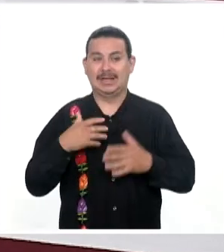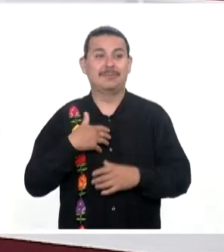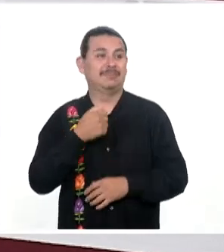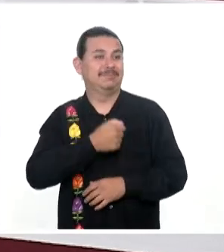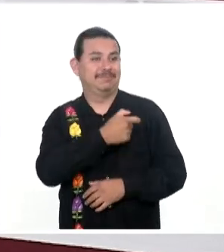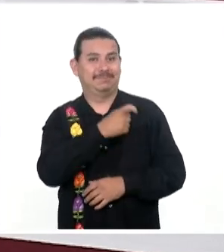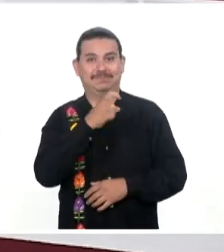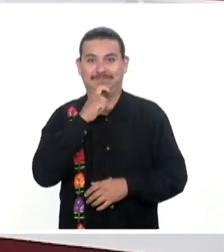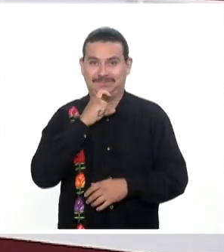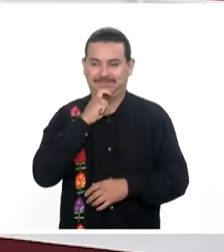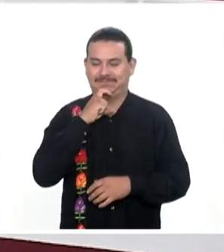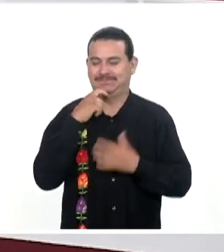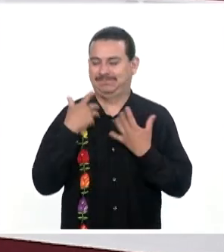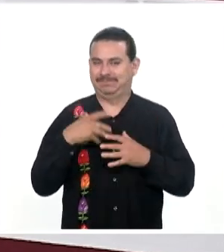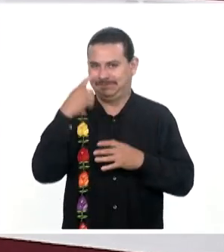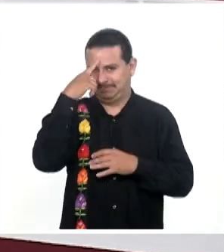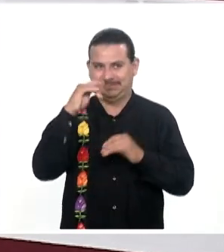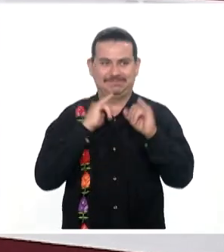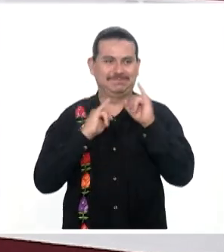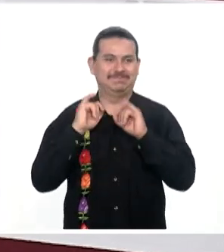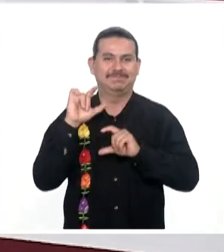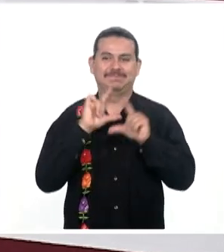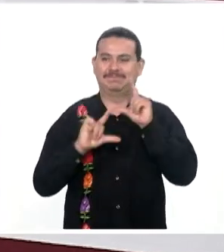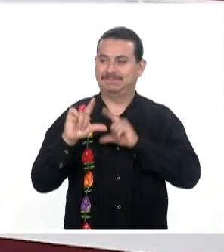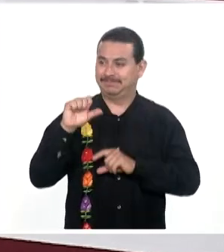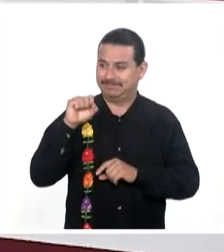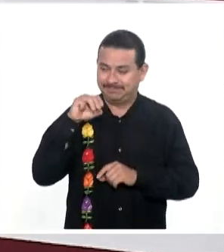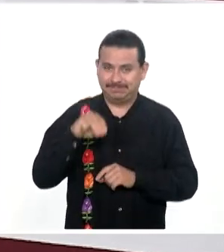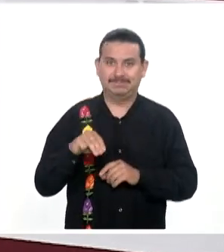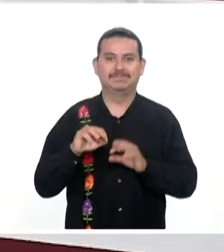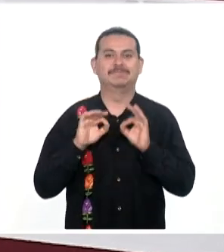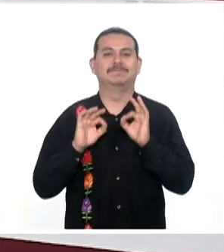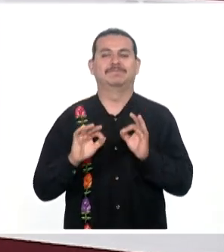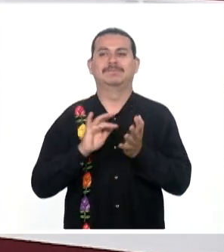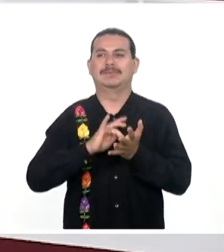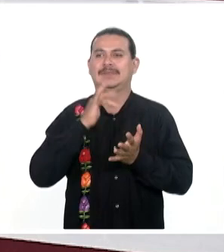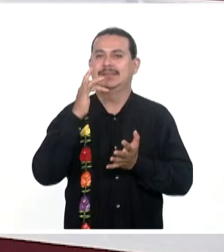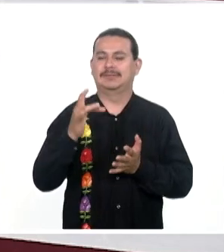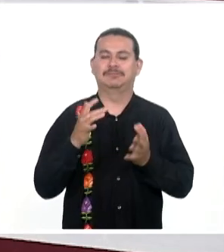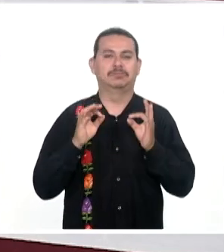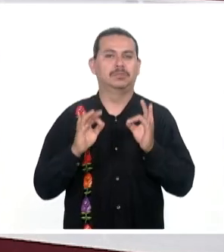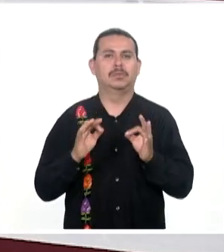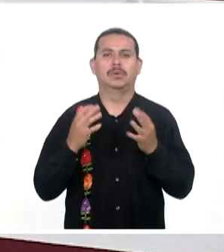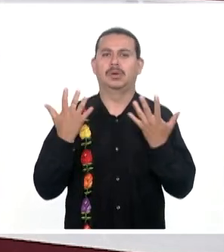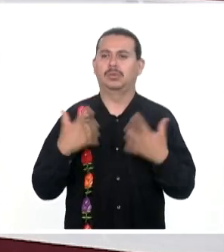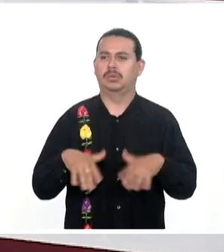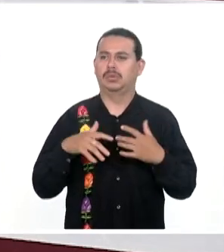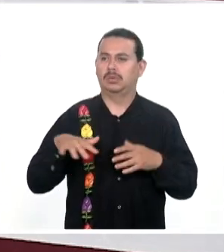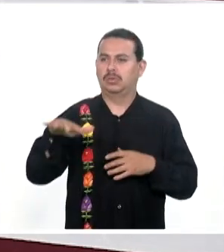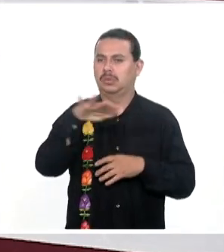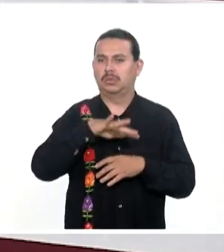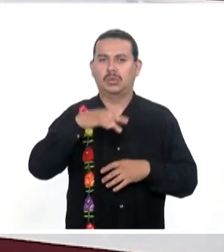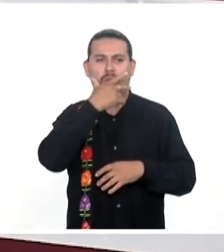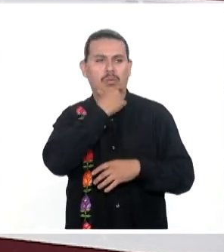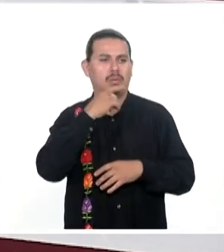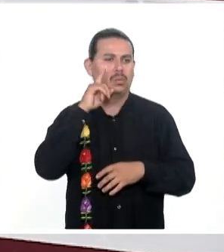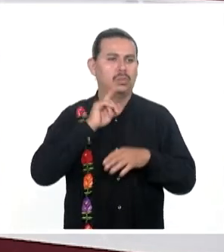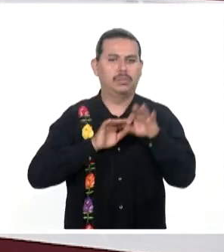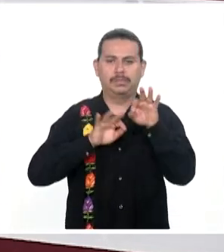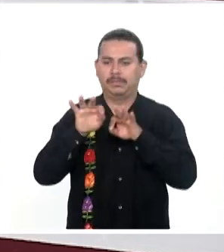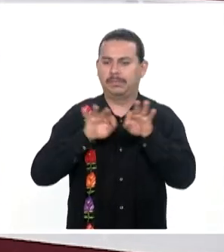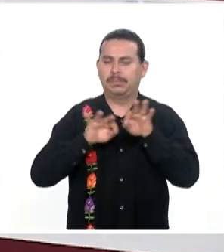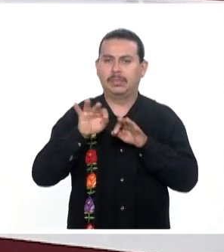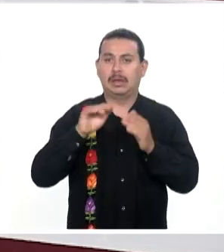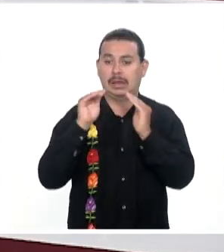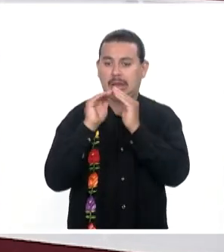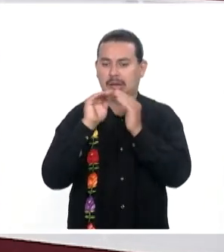compañero Yolitz Laman Karkova en la interpretación de lengua De señas mexicana, gracias Y un reconocimiento a las trabajadoras Trabajadores